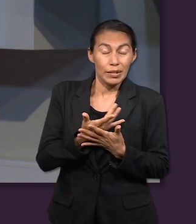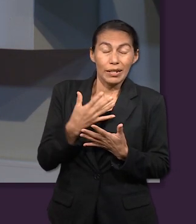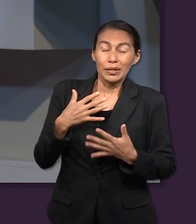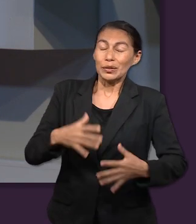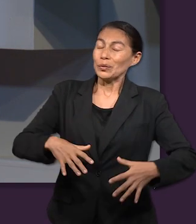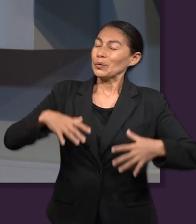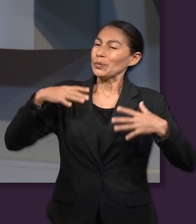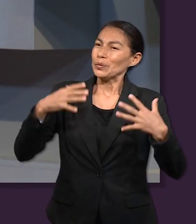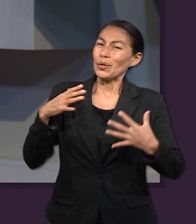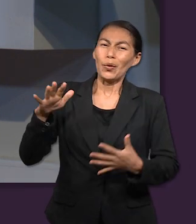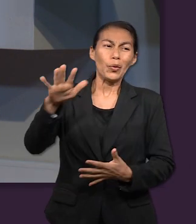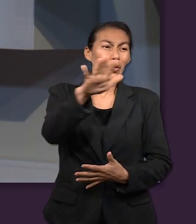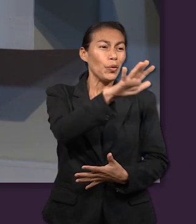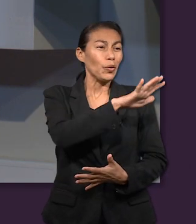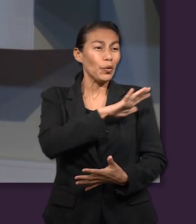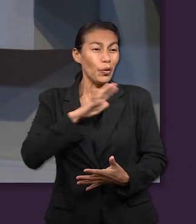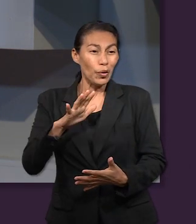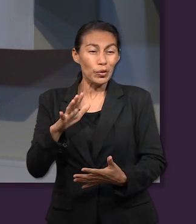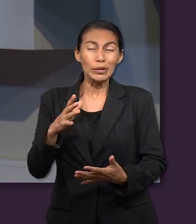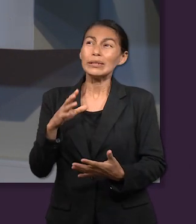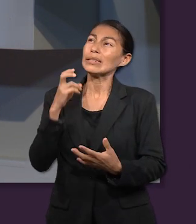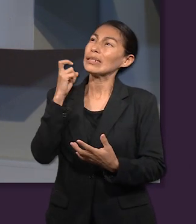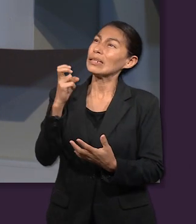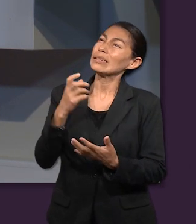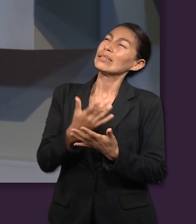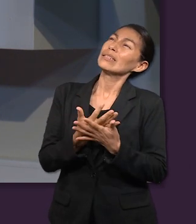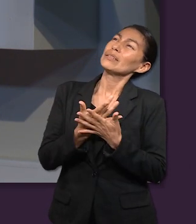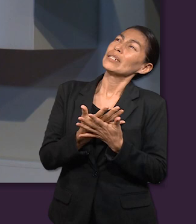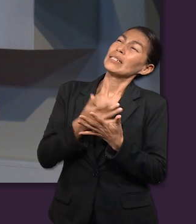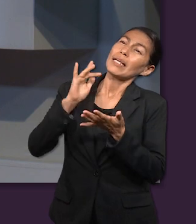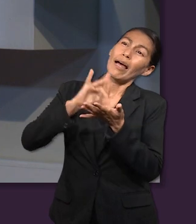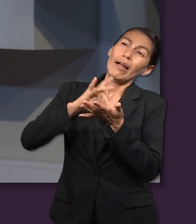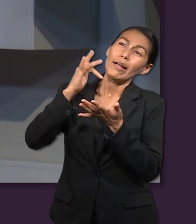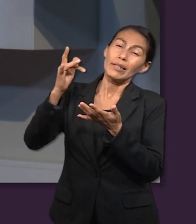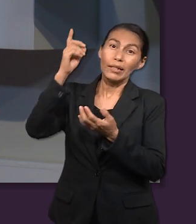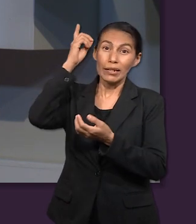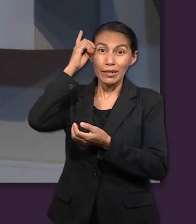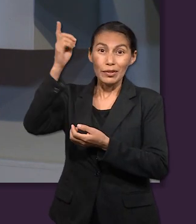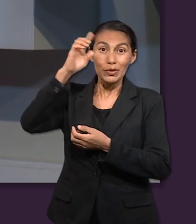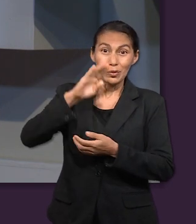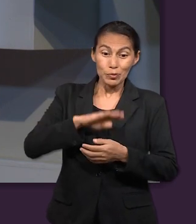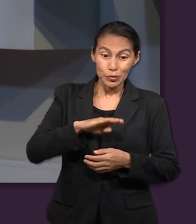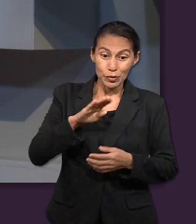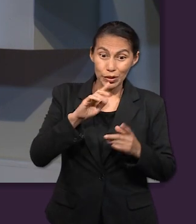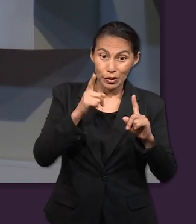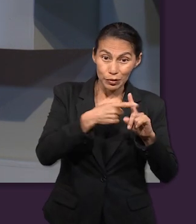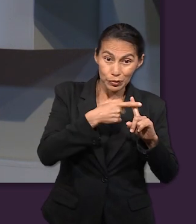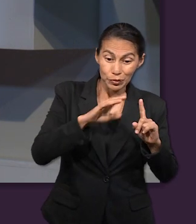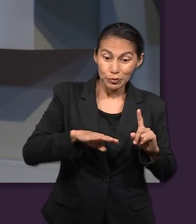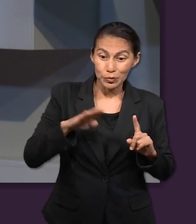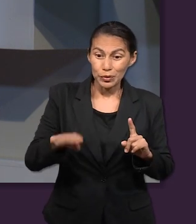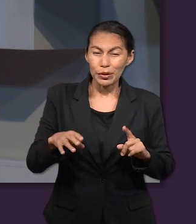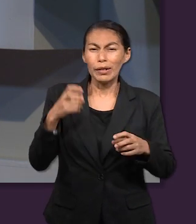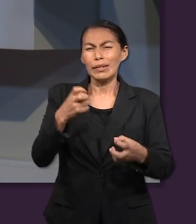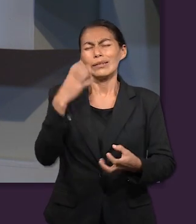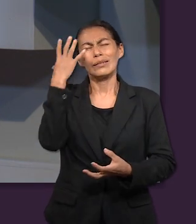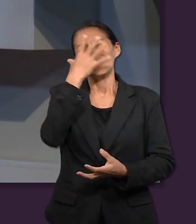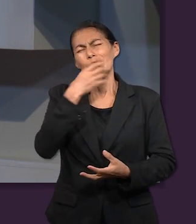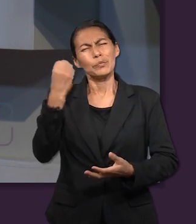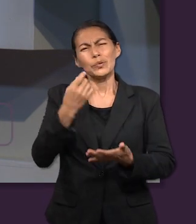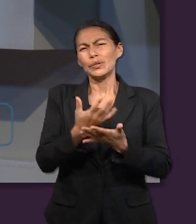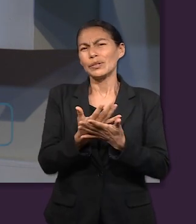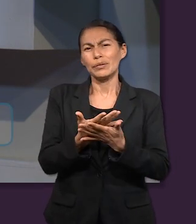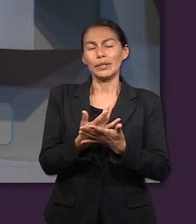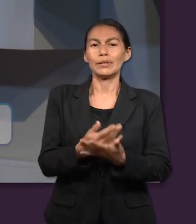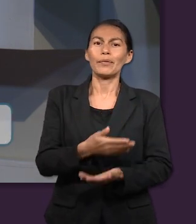tierra nueva. La esperanza máxima de todos nosotros, una esperanza garantizada por la muerte de Shiloh.